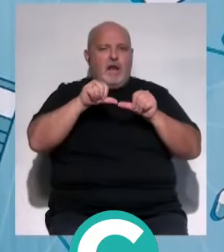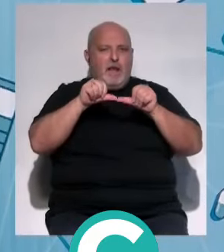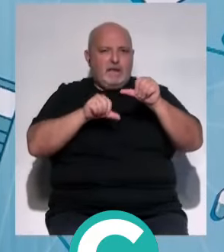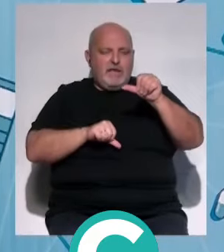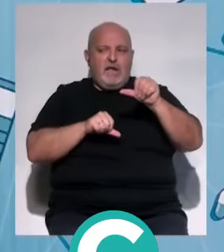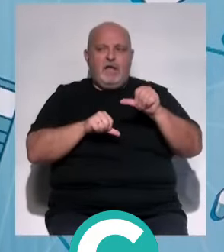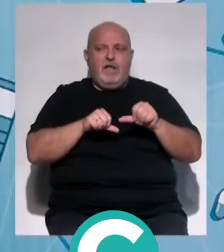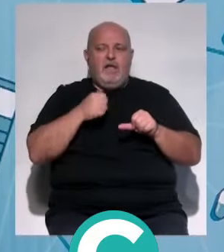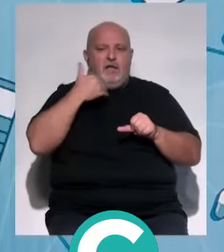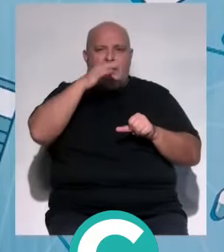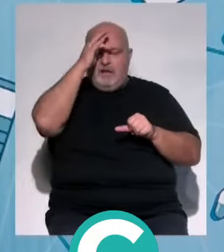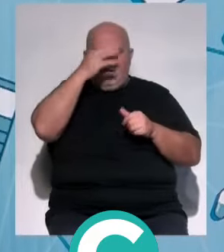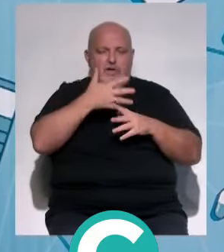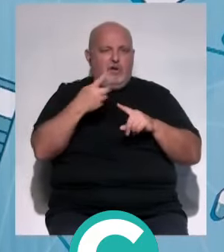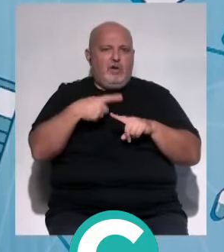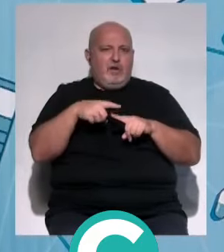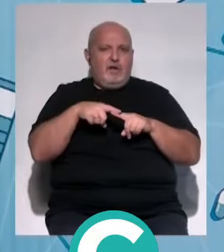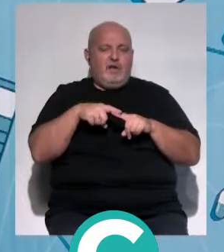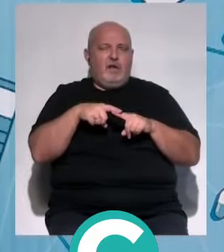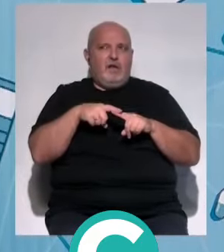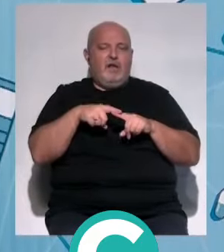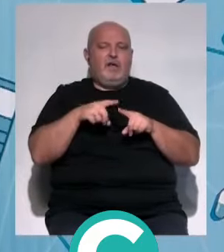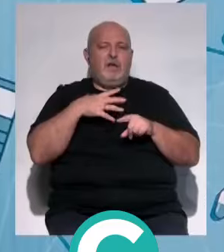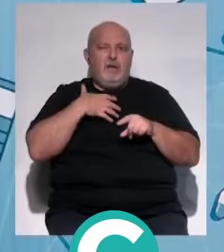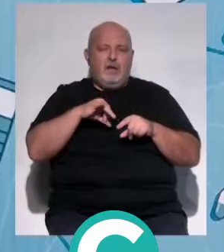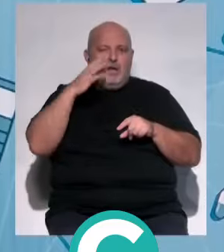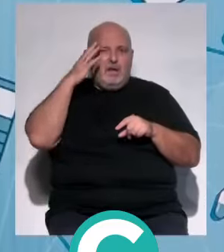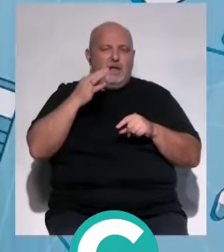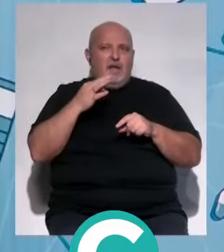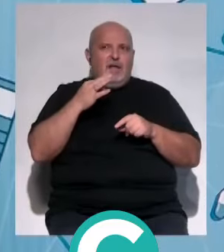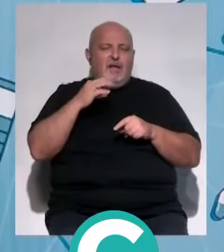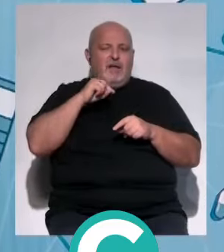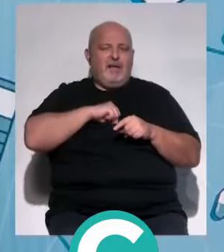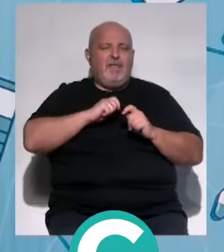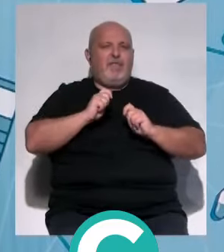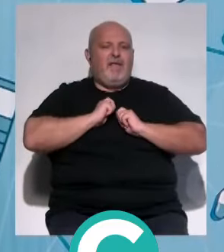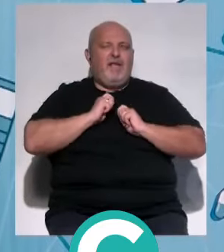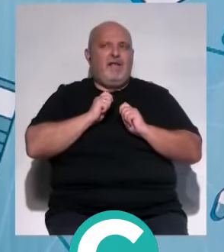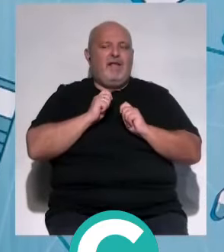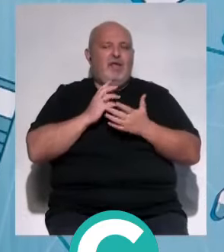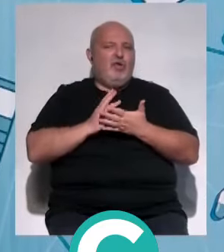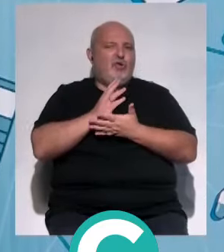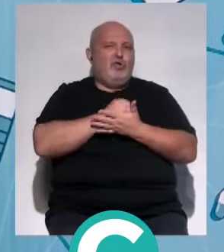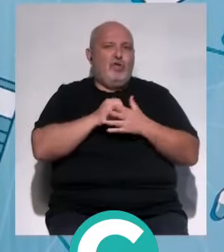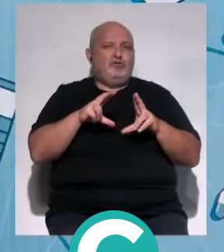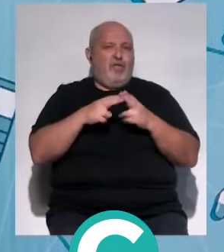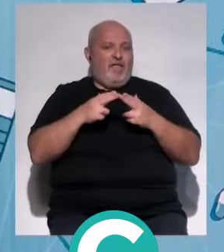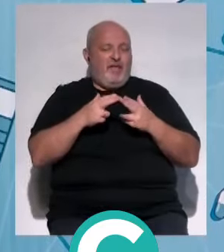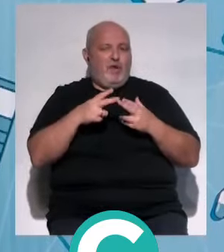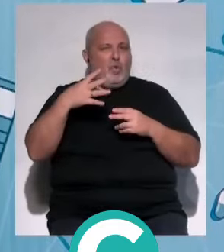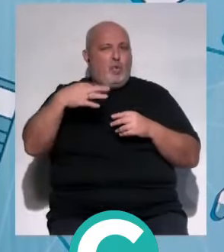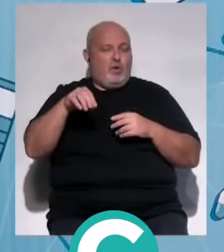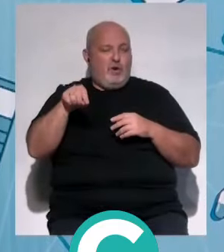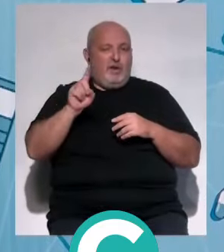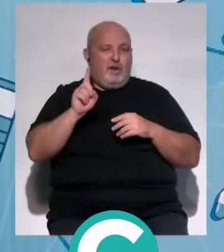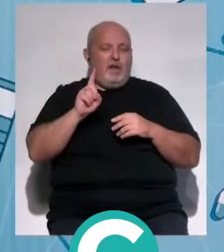a proponértelo el fin de semana, lo que sea, creo que es una tarea que tenemos que tener pendiente toda la sociedad, no solo el paciente